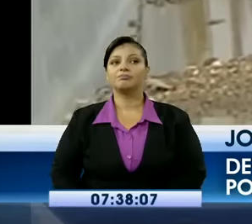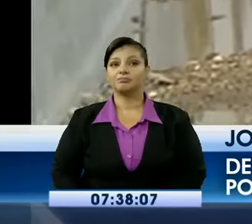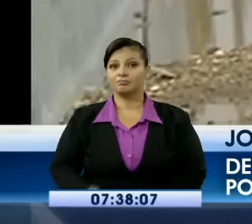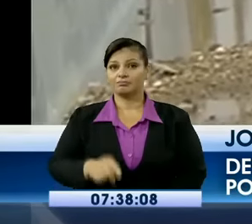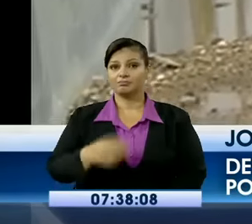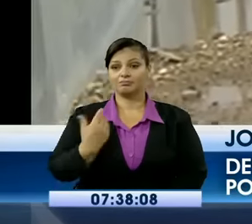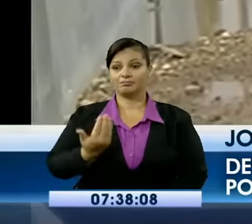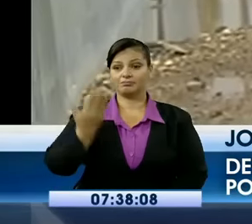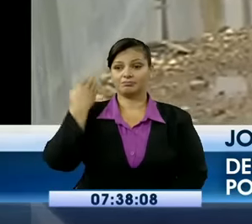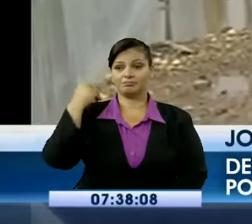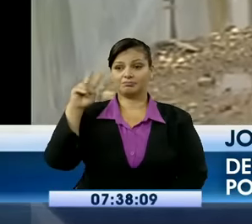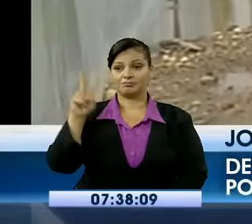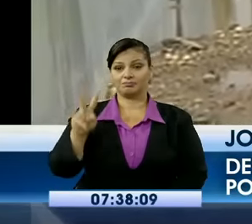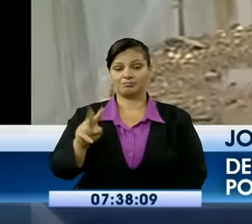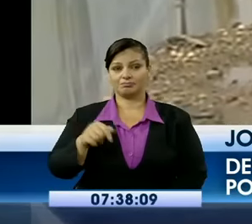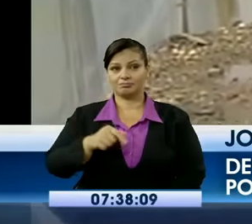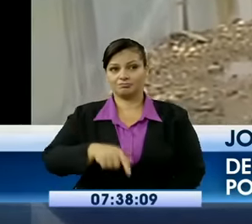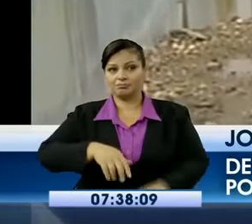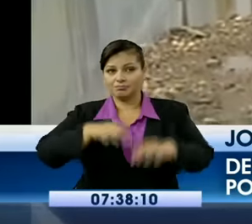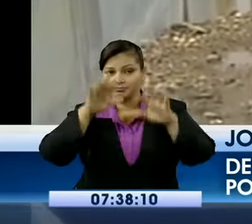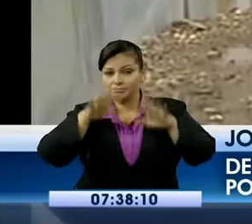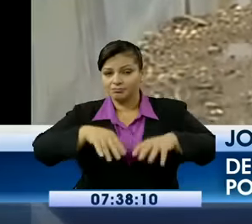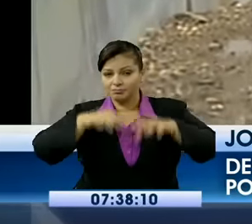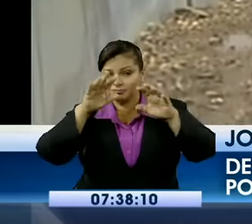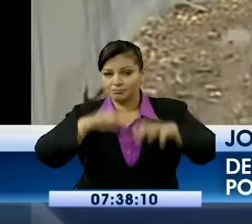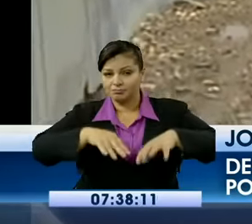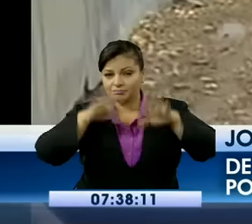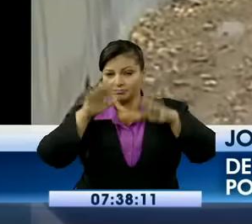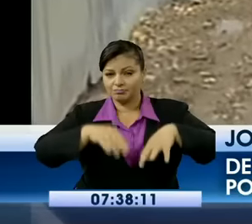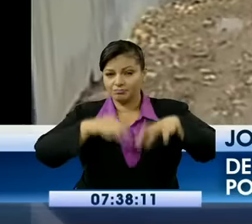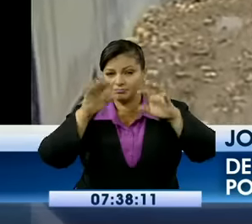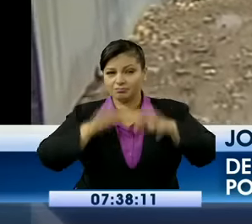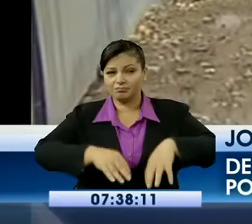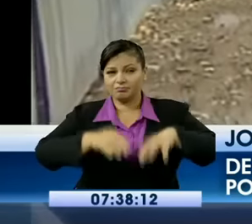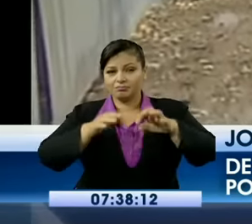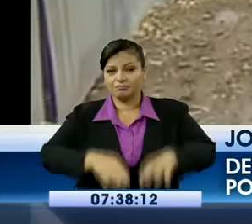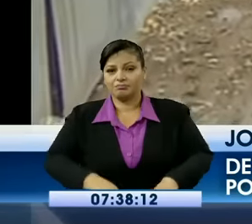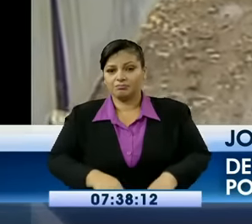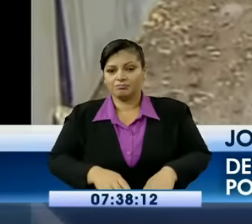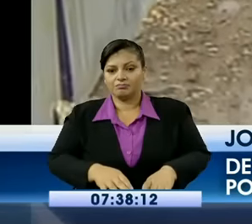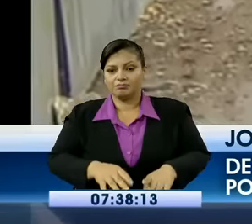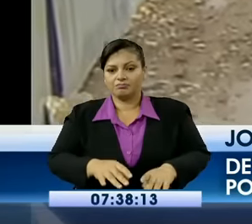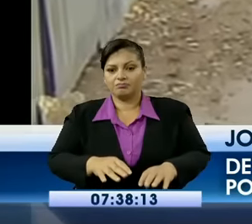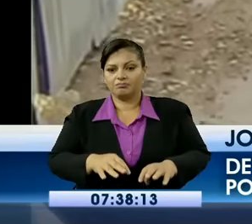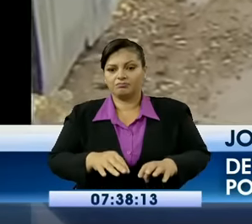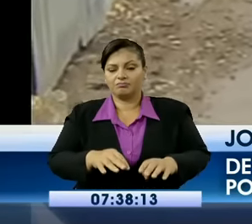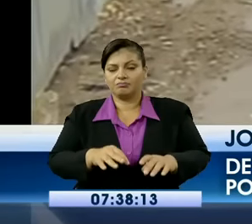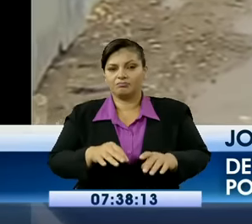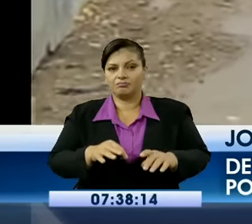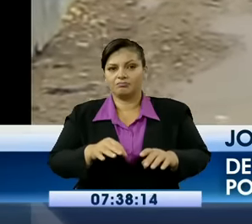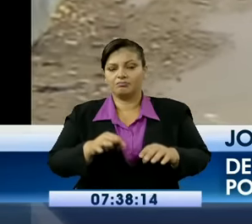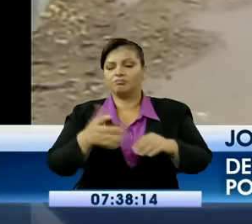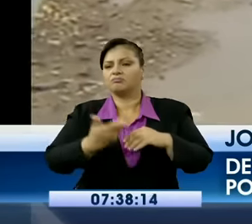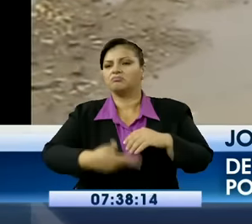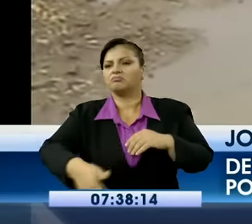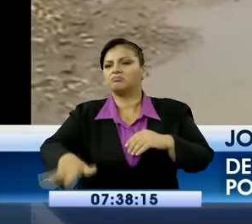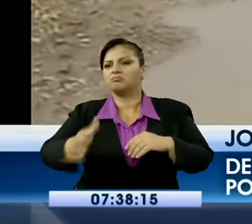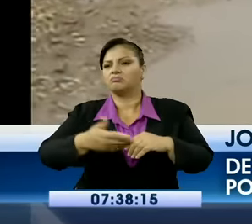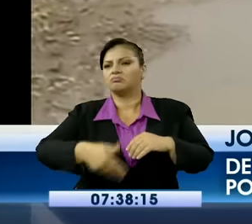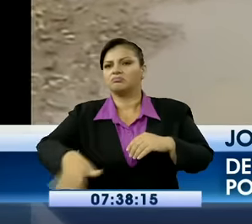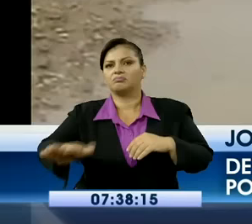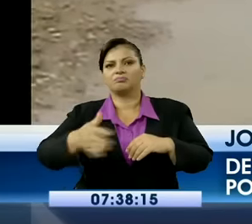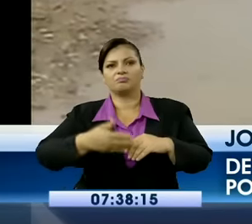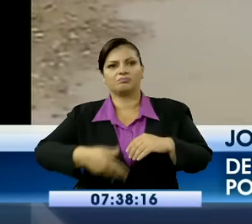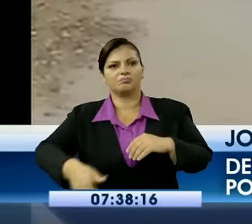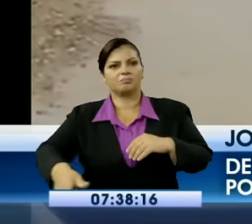que cayó en este sector. ¿Cuándo fue eso? El día viernes anterior. Sin embargo, las aguas, como podrán darse cuenta, todavía